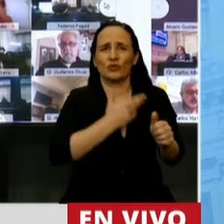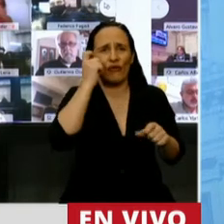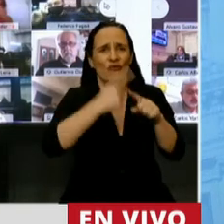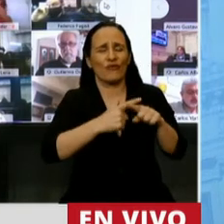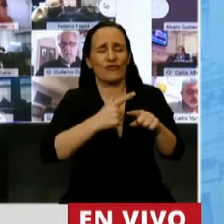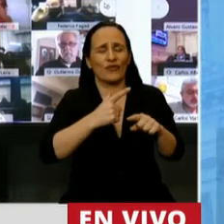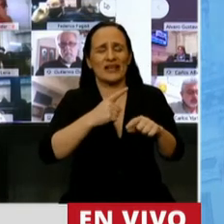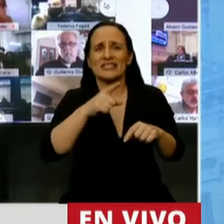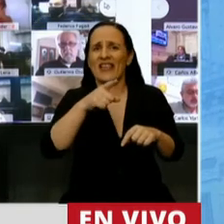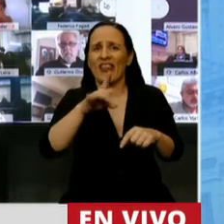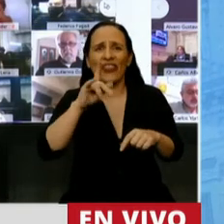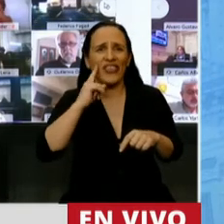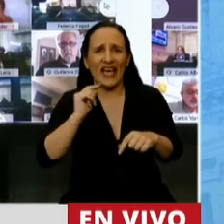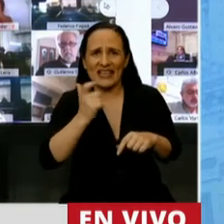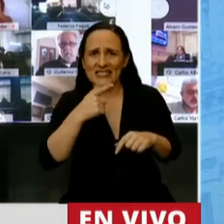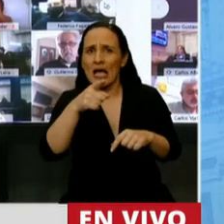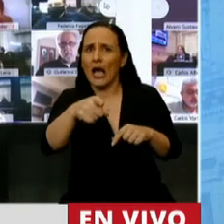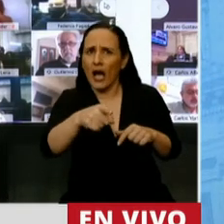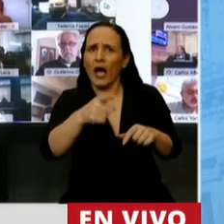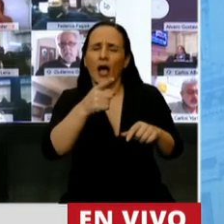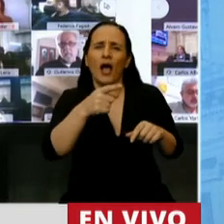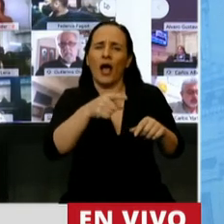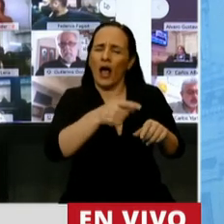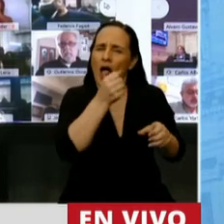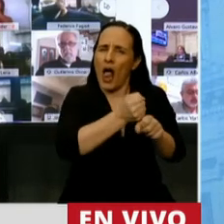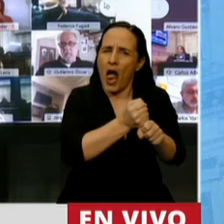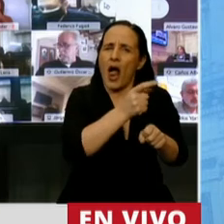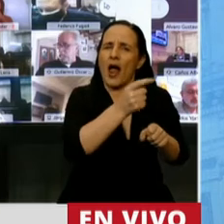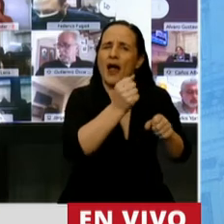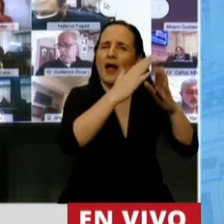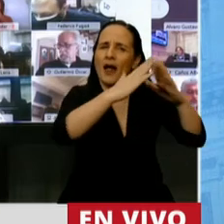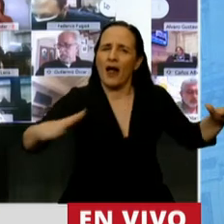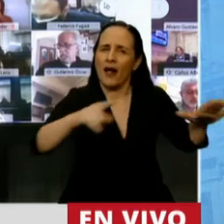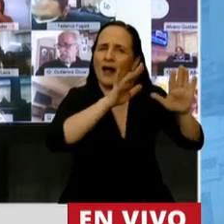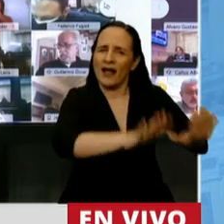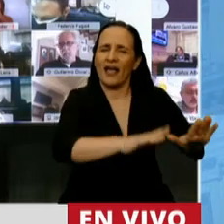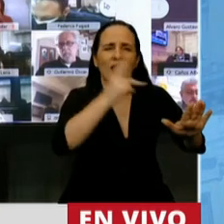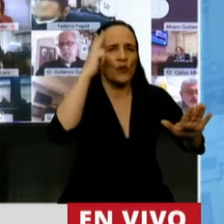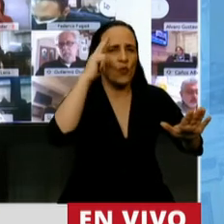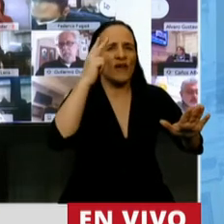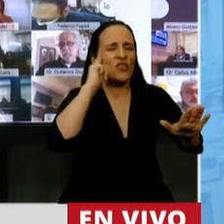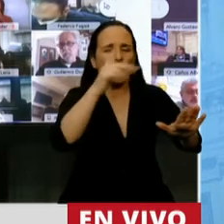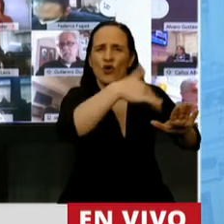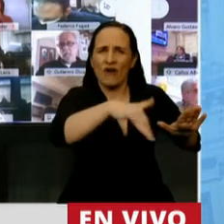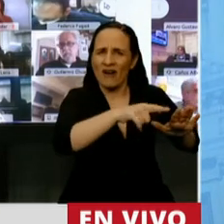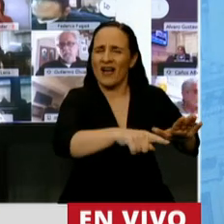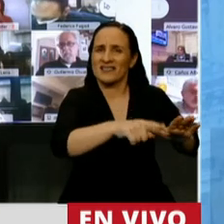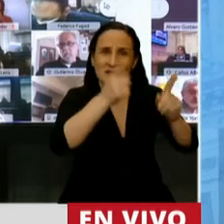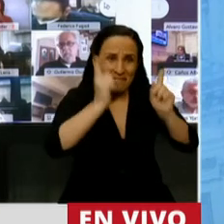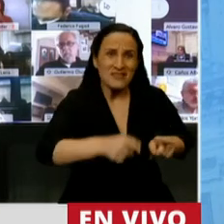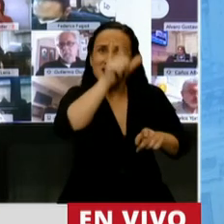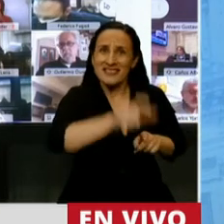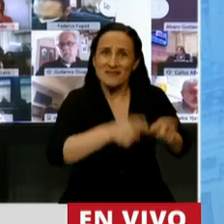cuando todos le daban vuelta la cara mientras hacía el acampo en la 9 de julio, la misma persona, la misma